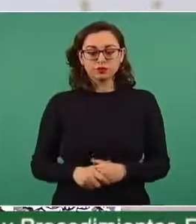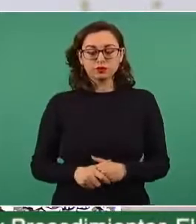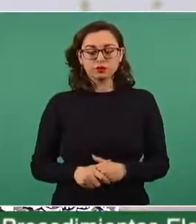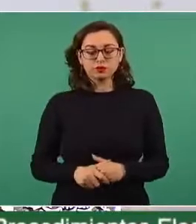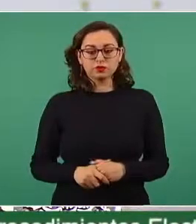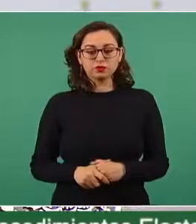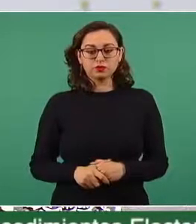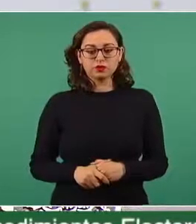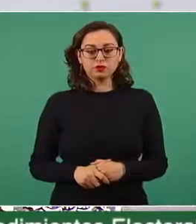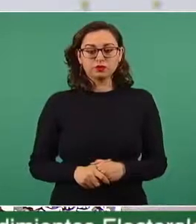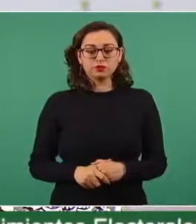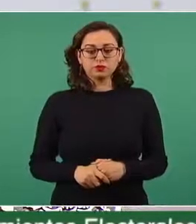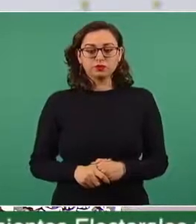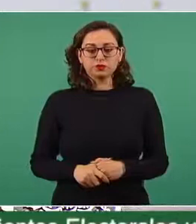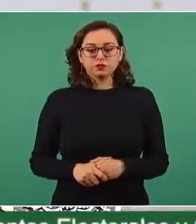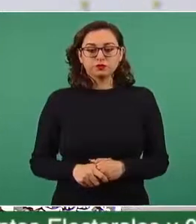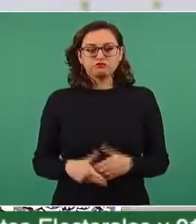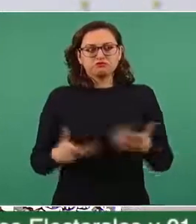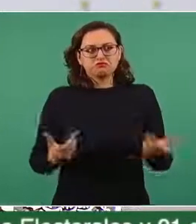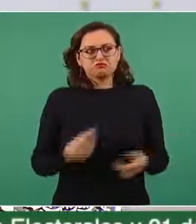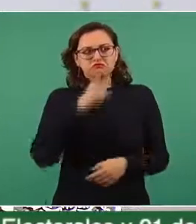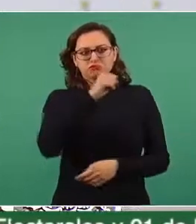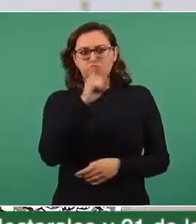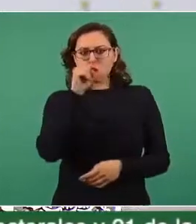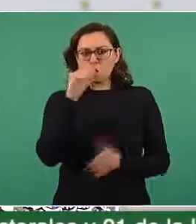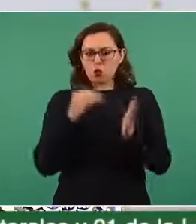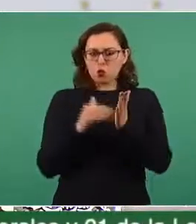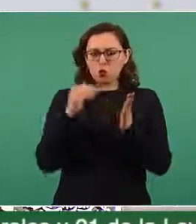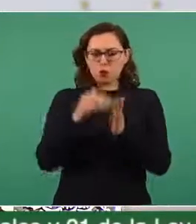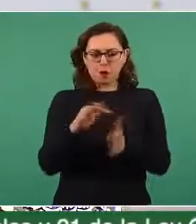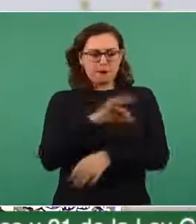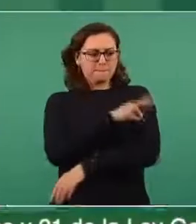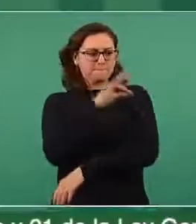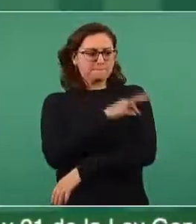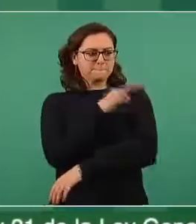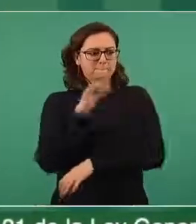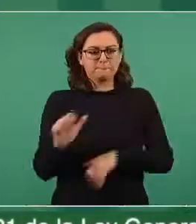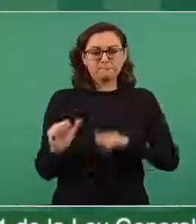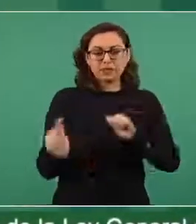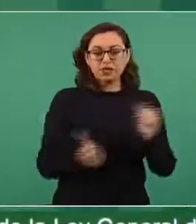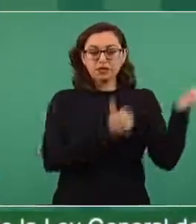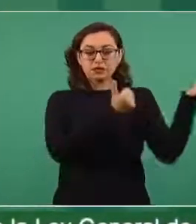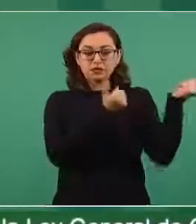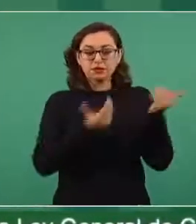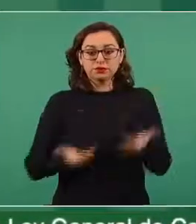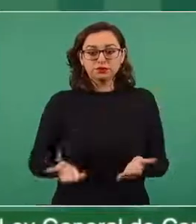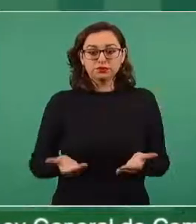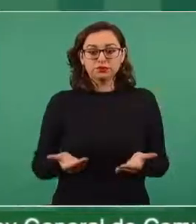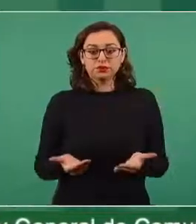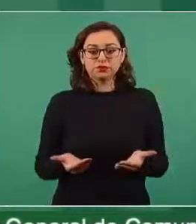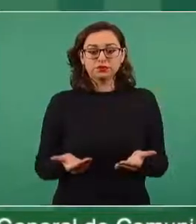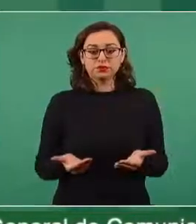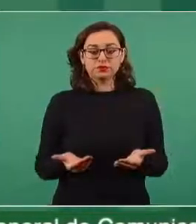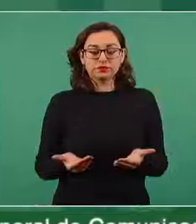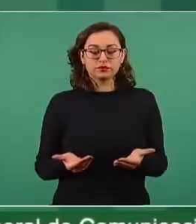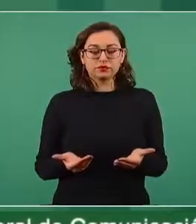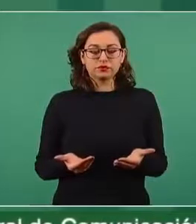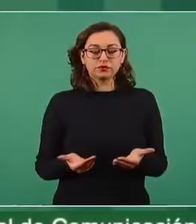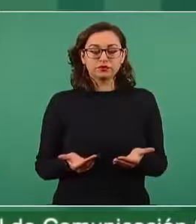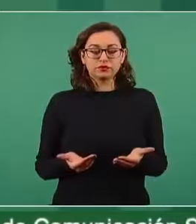decisión de que esas vacunas y se está haciendo el trámite para ampliarlas, ya sea